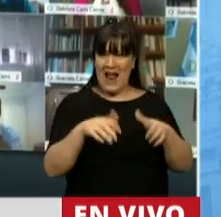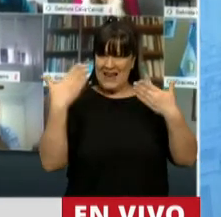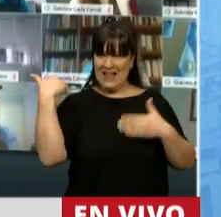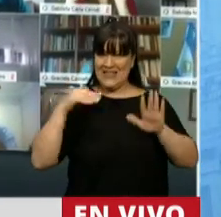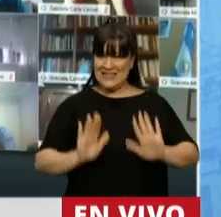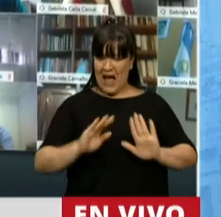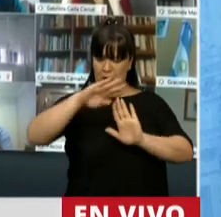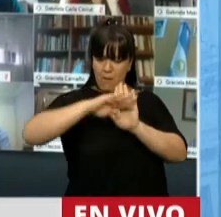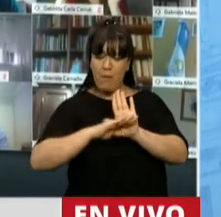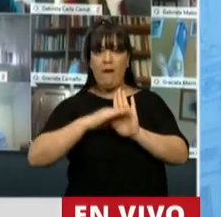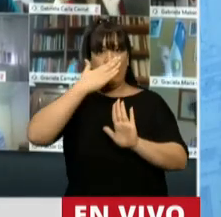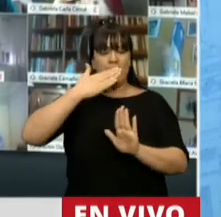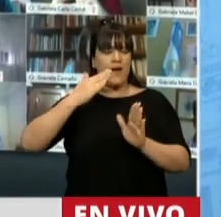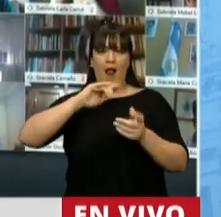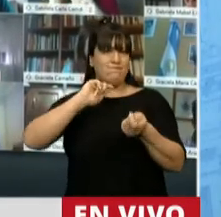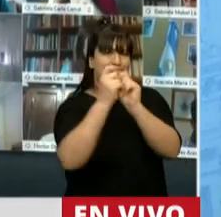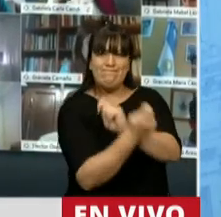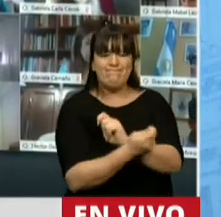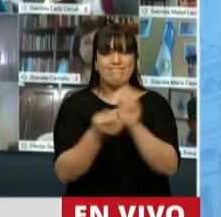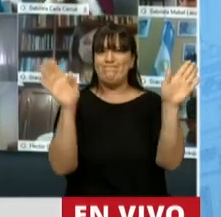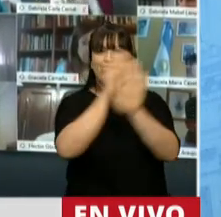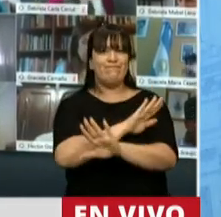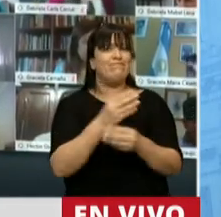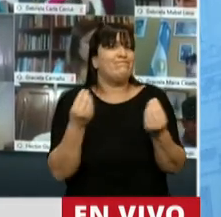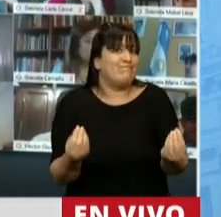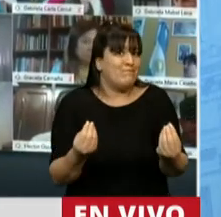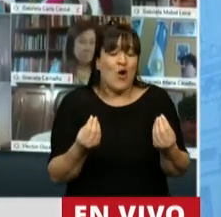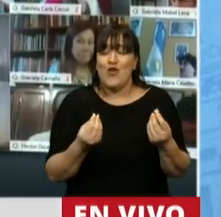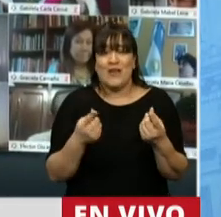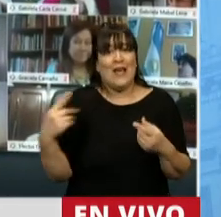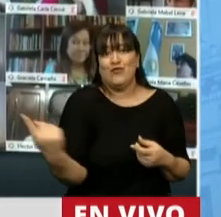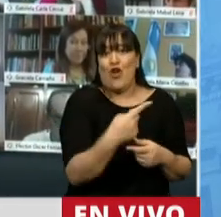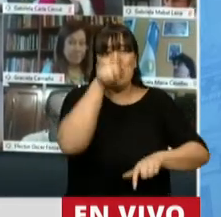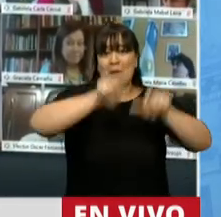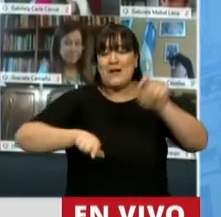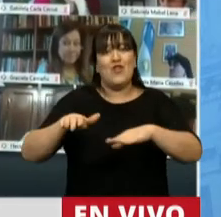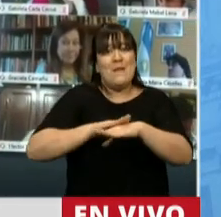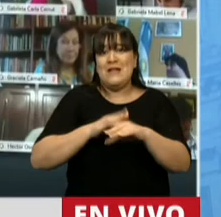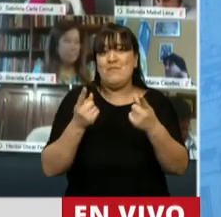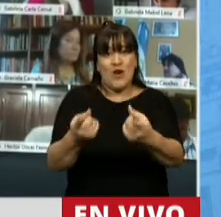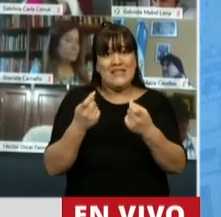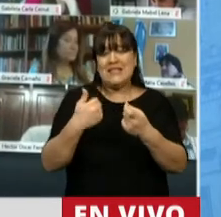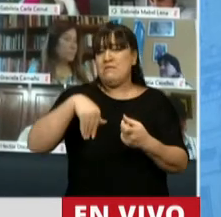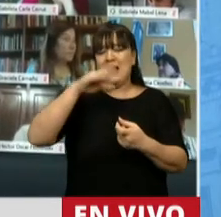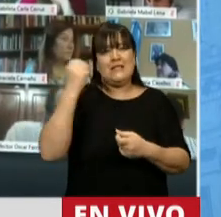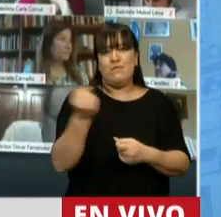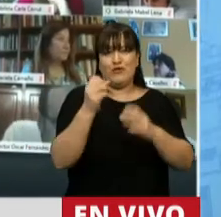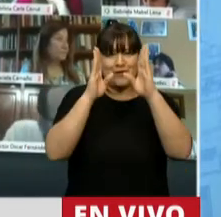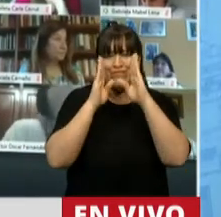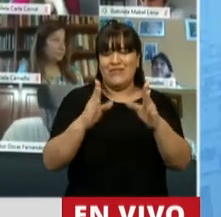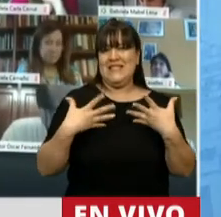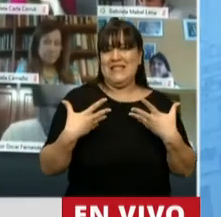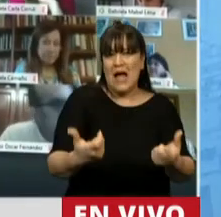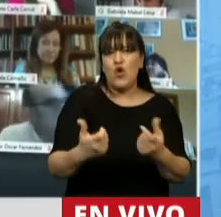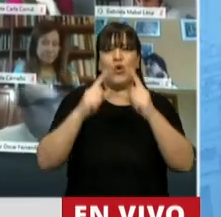totalmente cambiada y ajustada en base a las necesidades mínimas que todos coincidimos que la salud y el bienestar de la